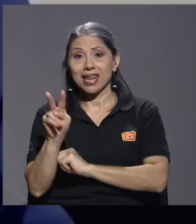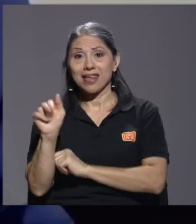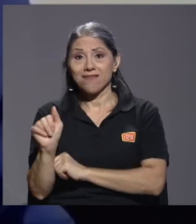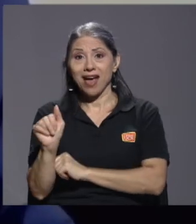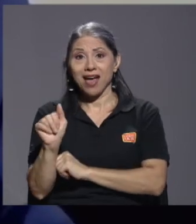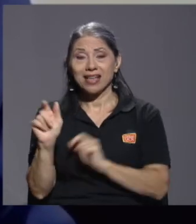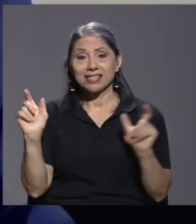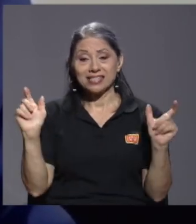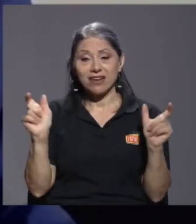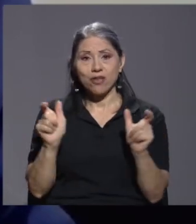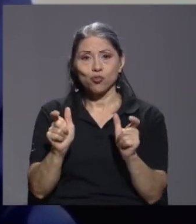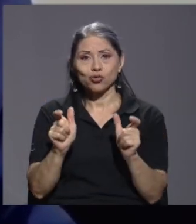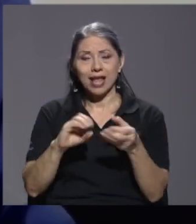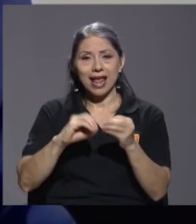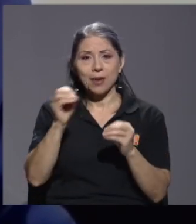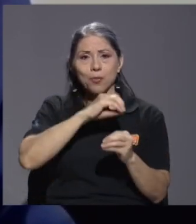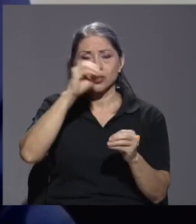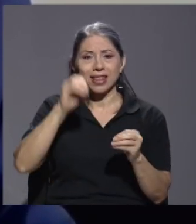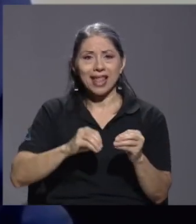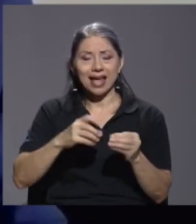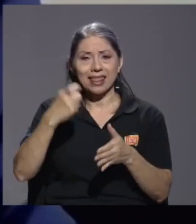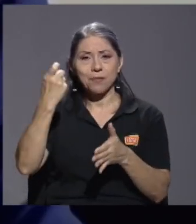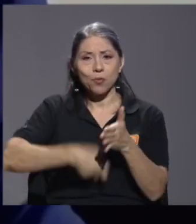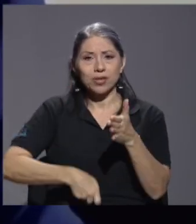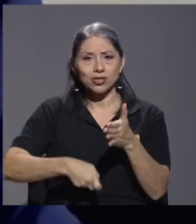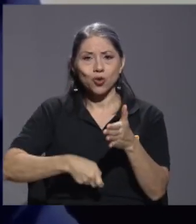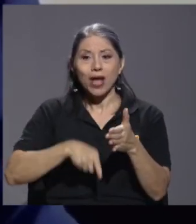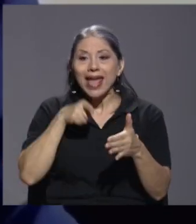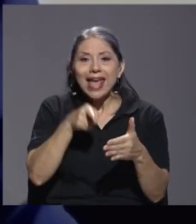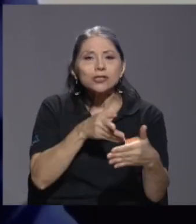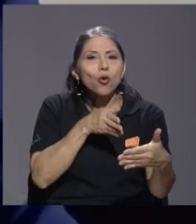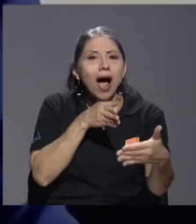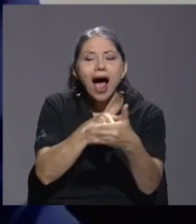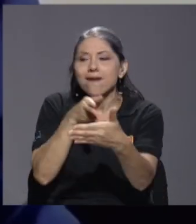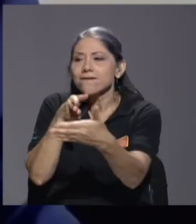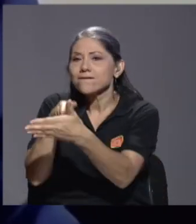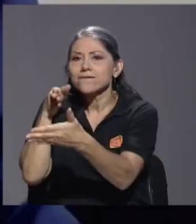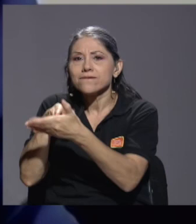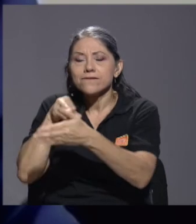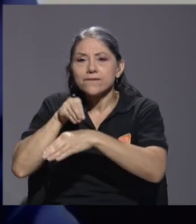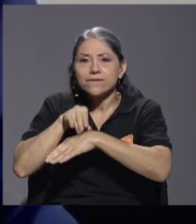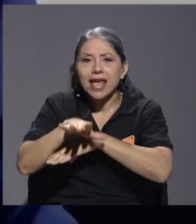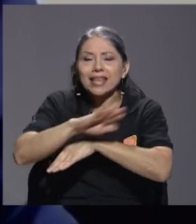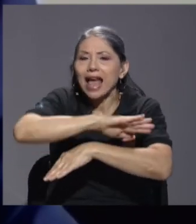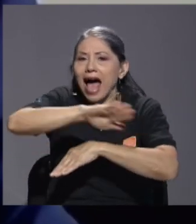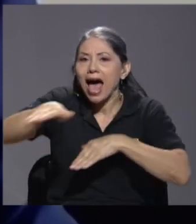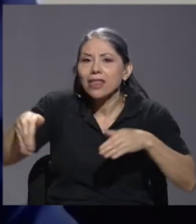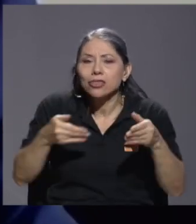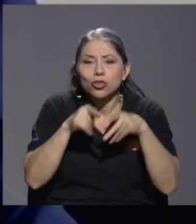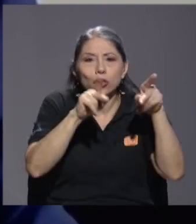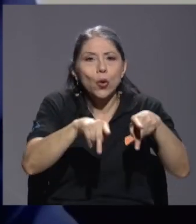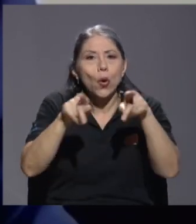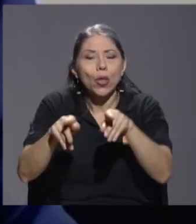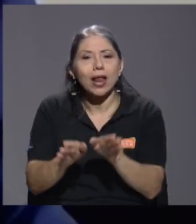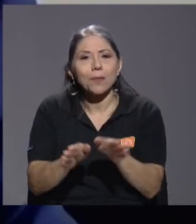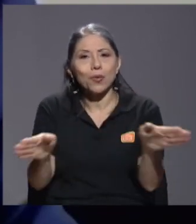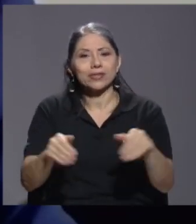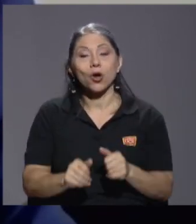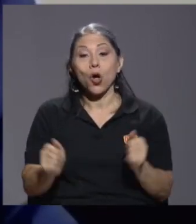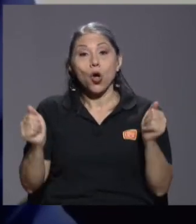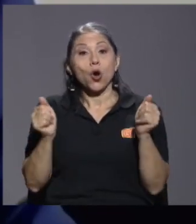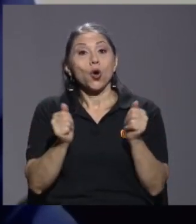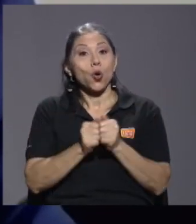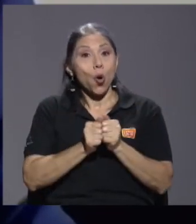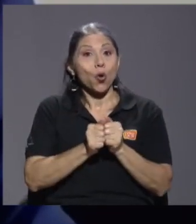porcentaje de impuesto de IVA lo cual afecta a toda la población y con los aumentos en los tramos de renta se